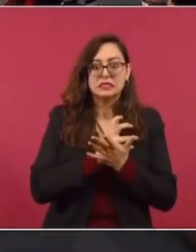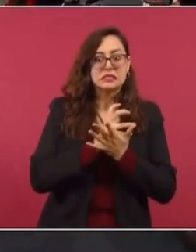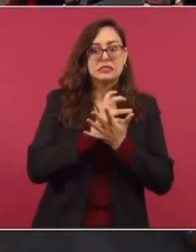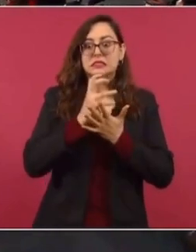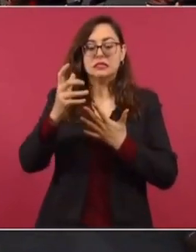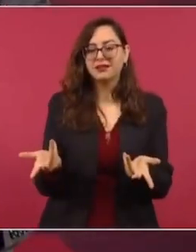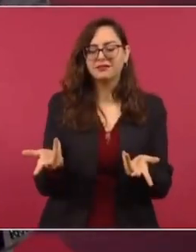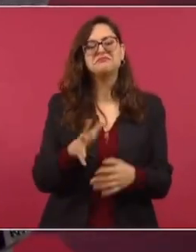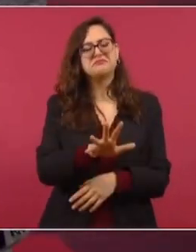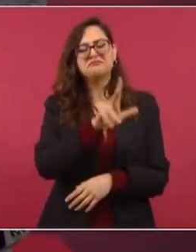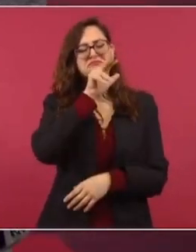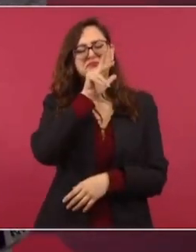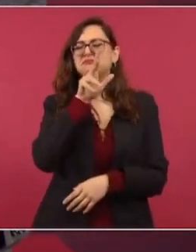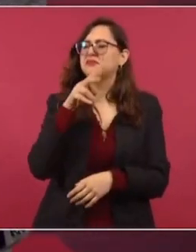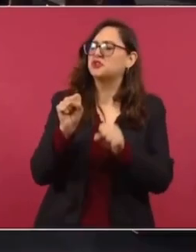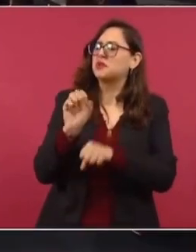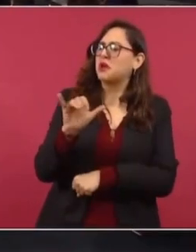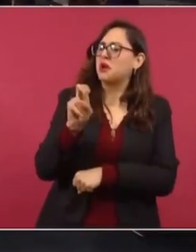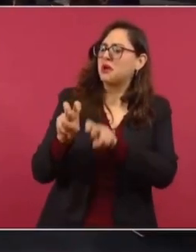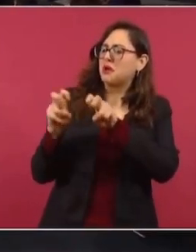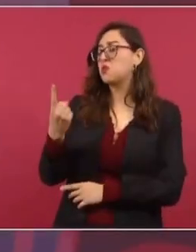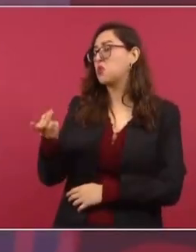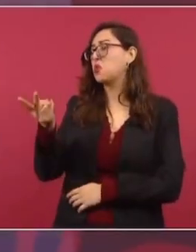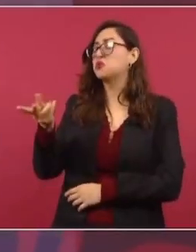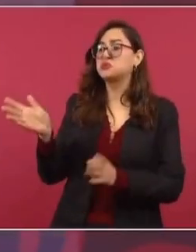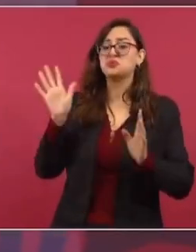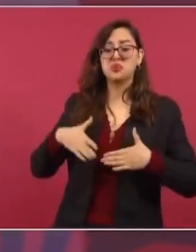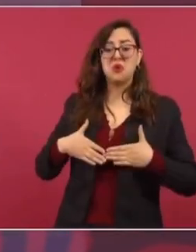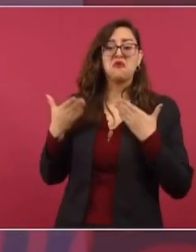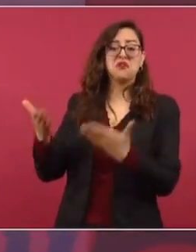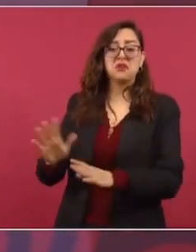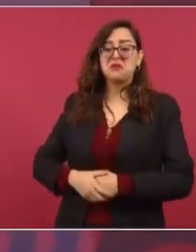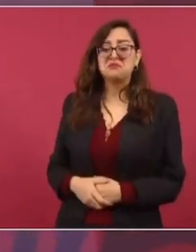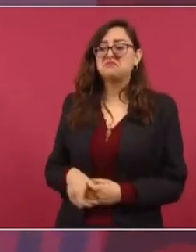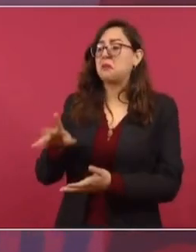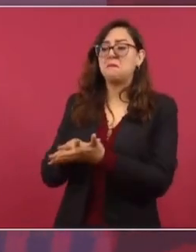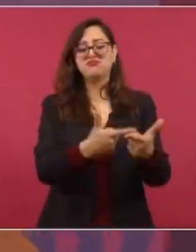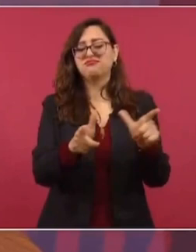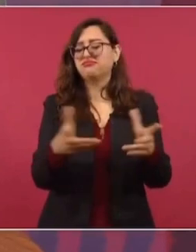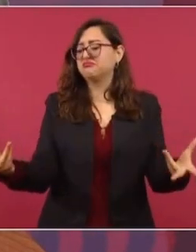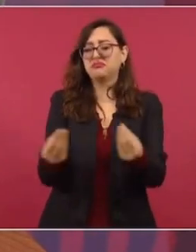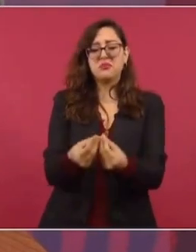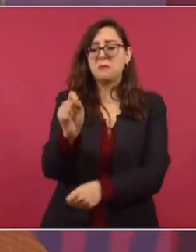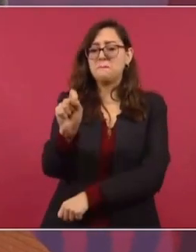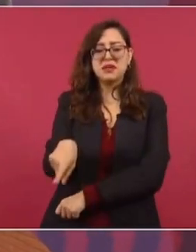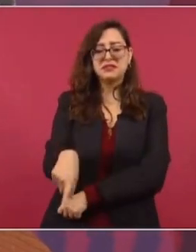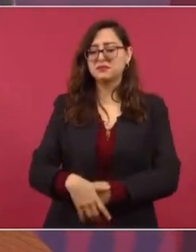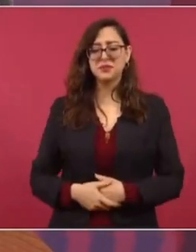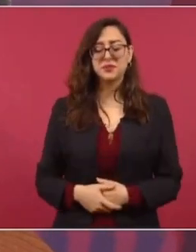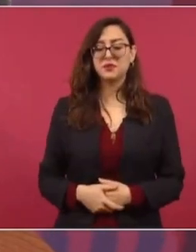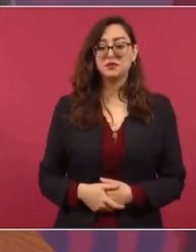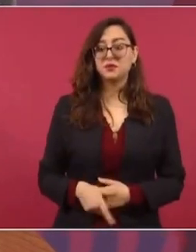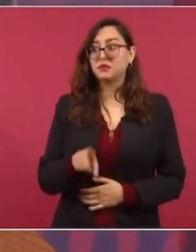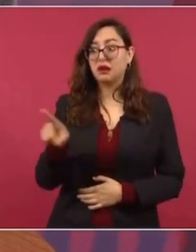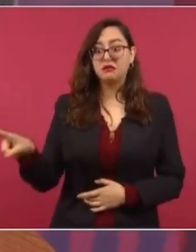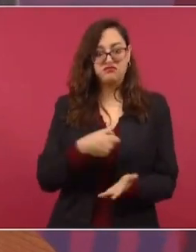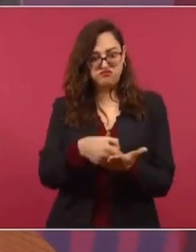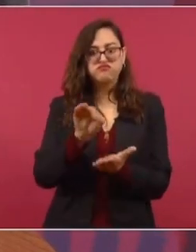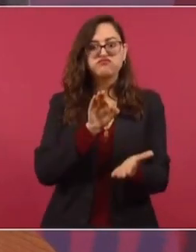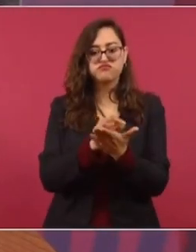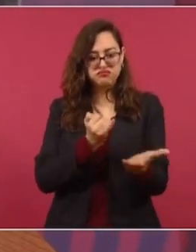Supuesto problema. ¿Tienen confianza los ministros? No. La mayoría viene del antiguo régimen y no se atreven